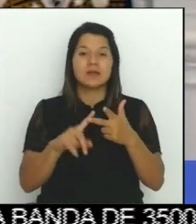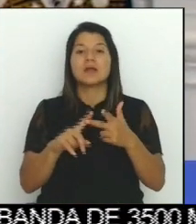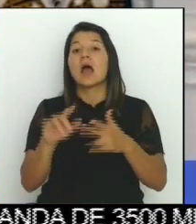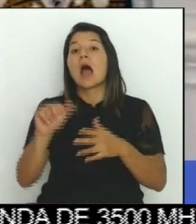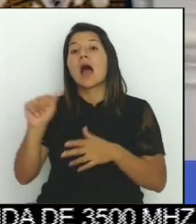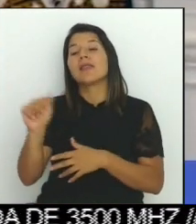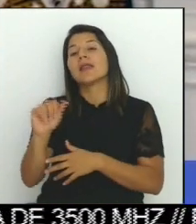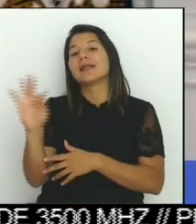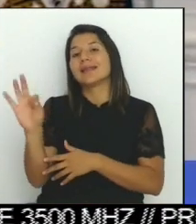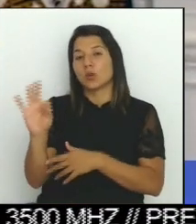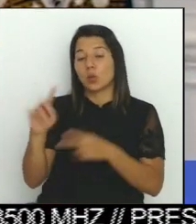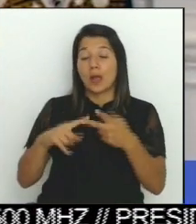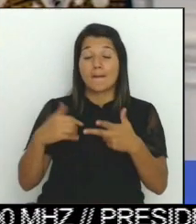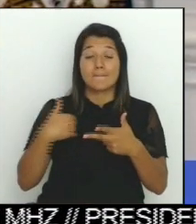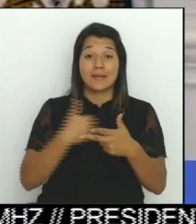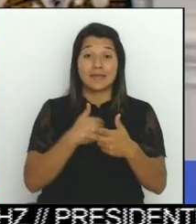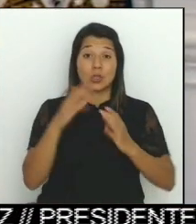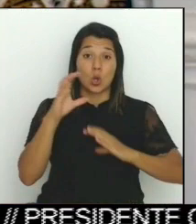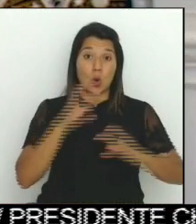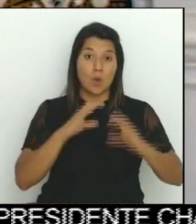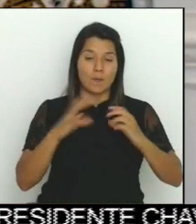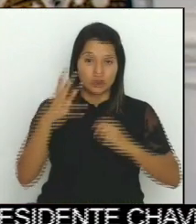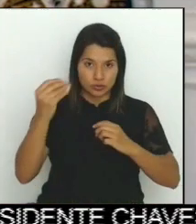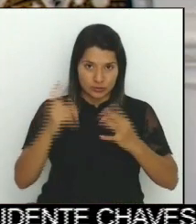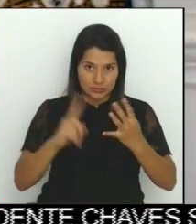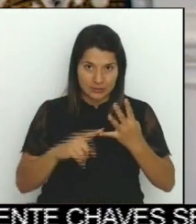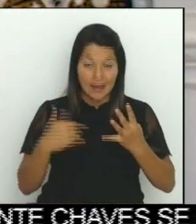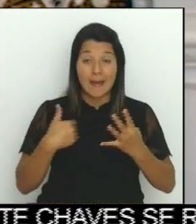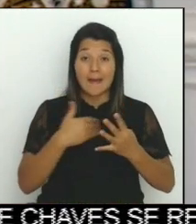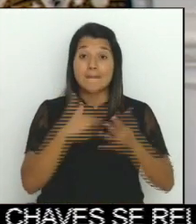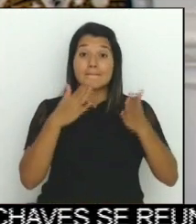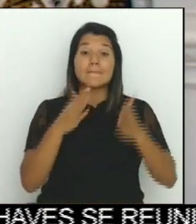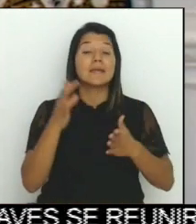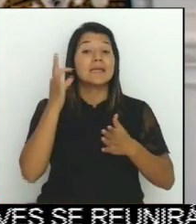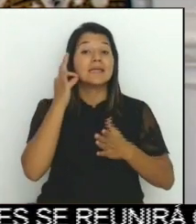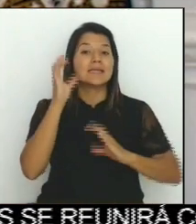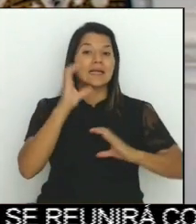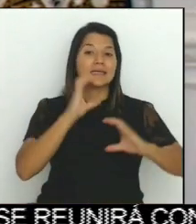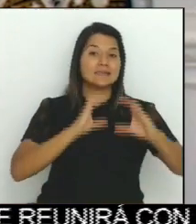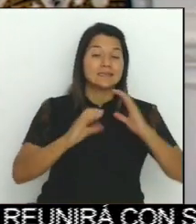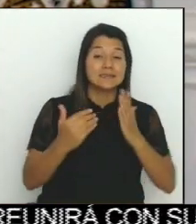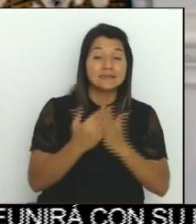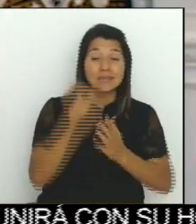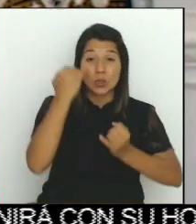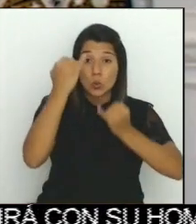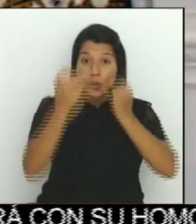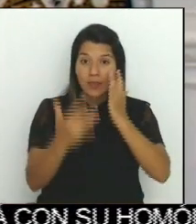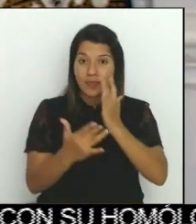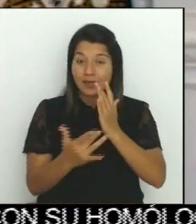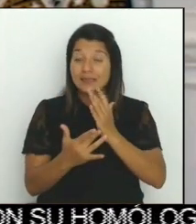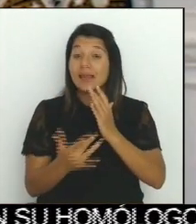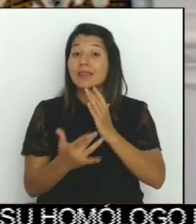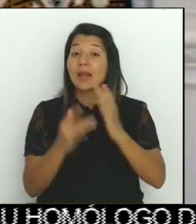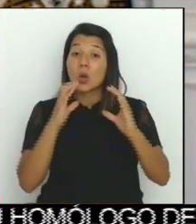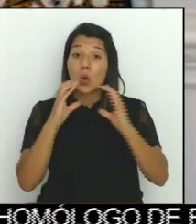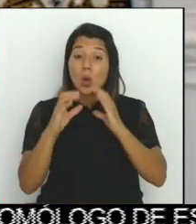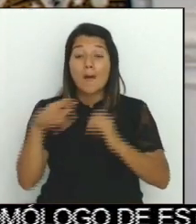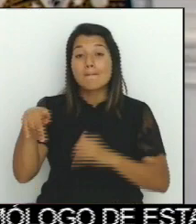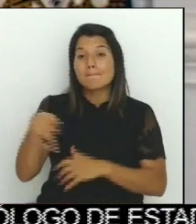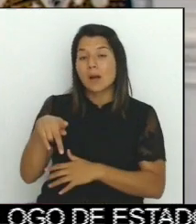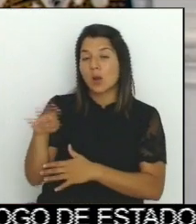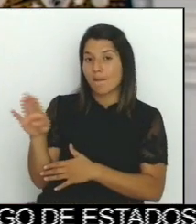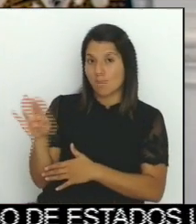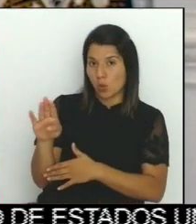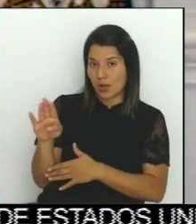Manuel Toa Rivera, la ministra de Ciencia, Innovación, Tecnología y Telecomunicaciones Paula Abogantes, el ministro de